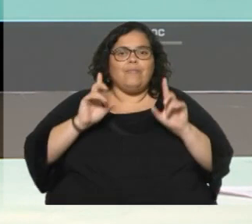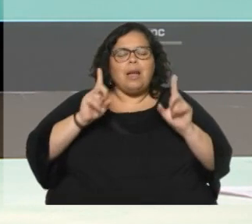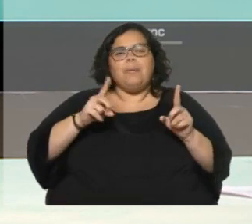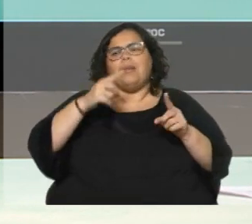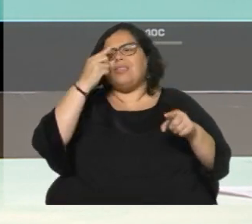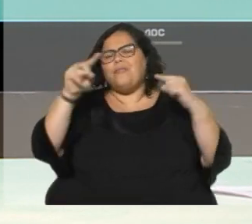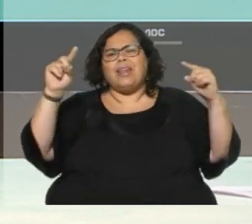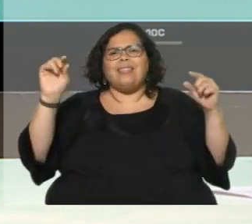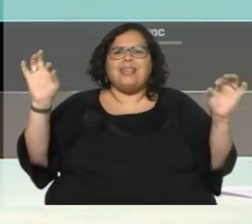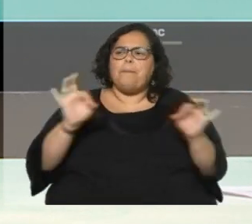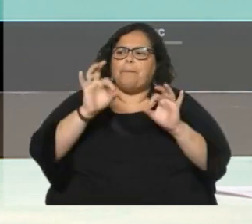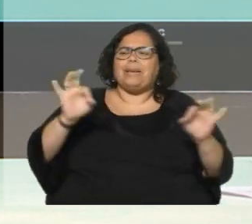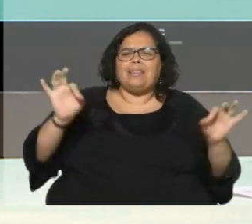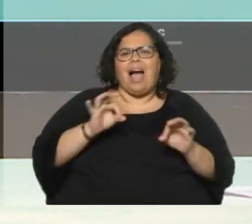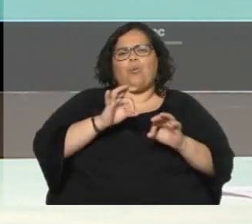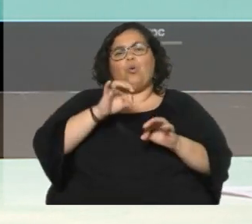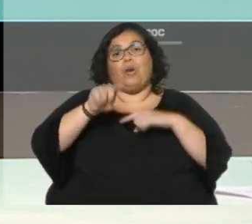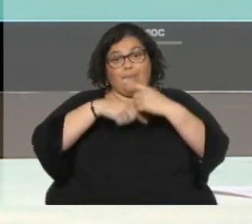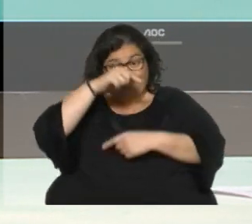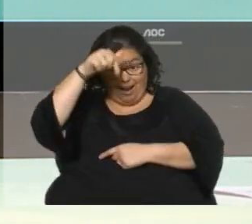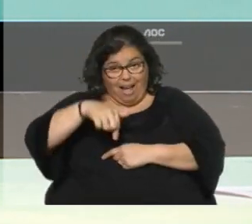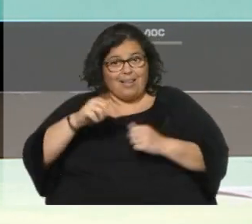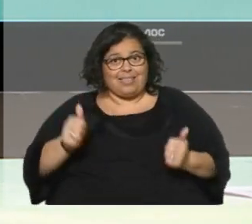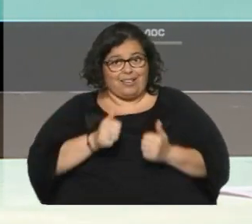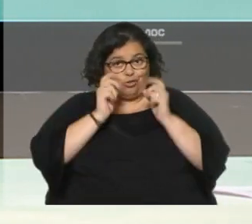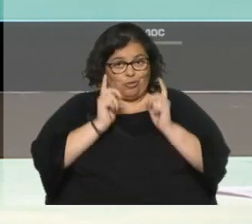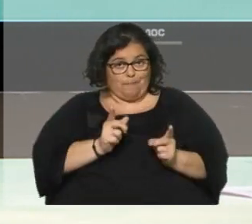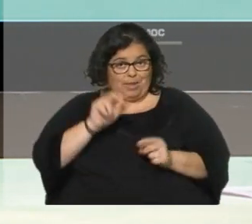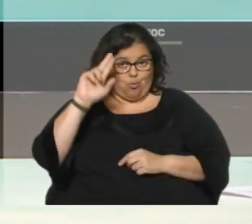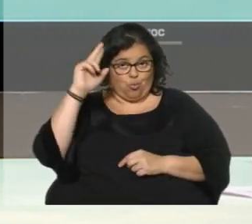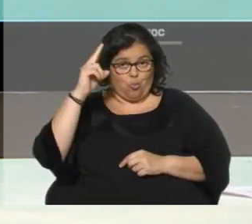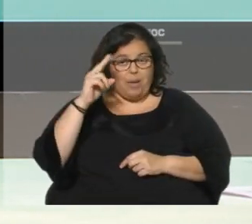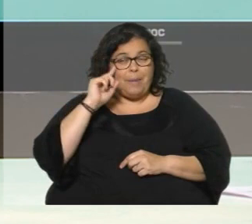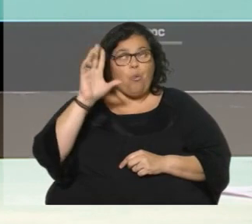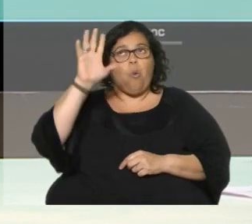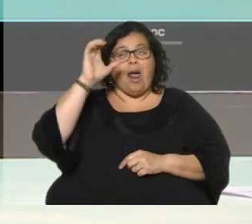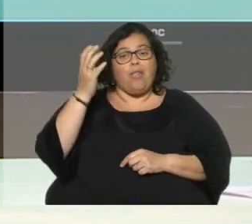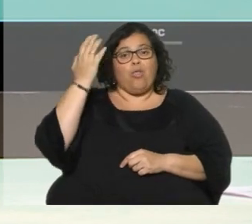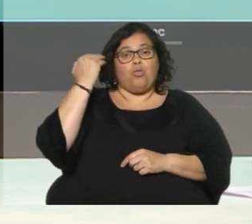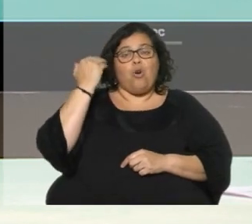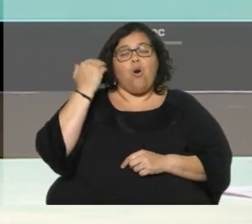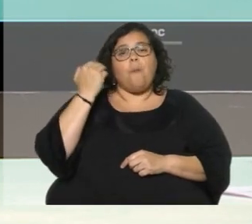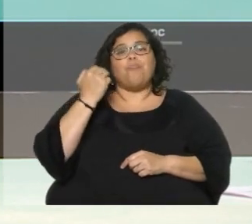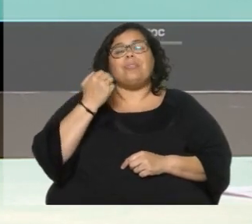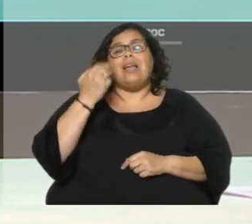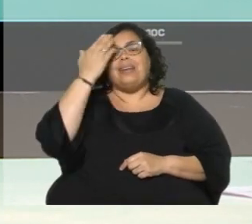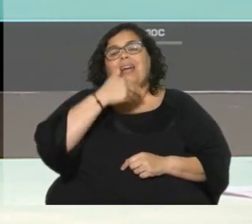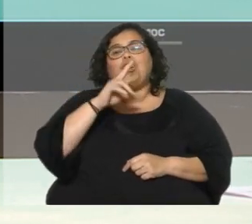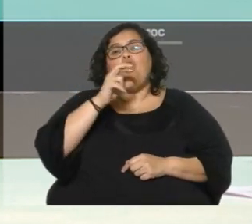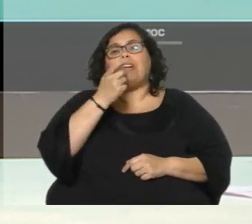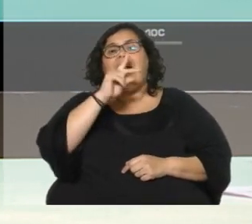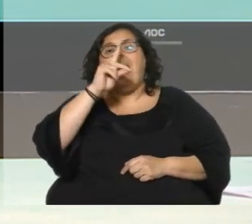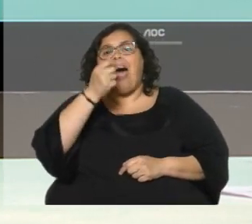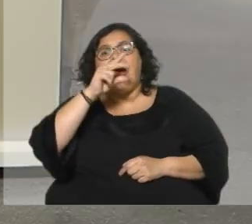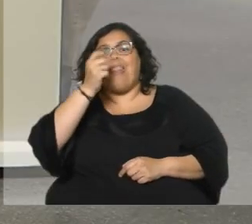que después se repitió algo en Uruguay. Si mal no recuerdo, Rubén Rada estuvo en representación de